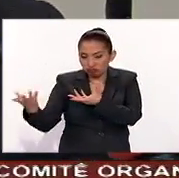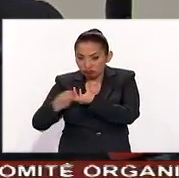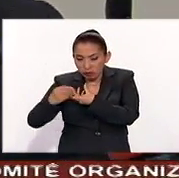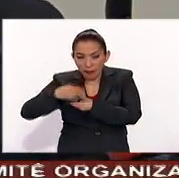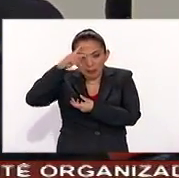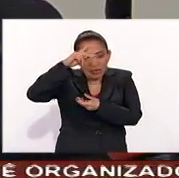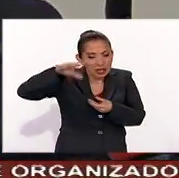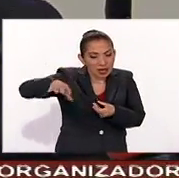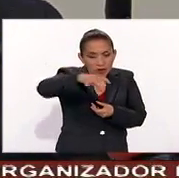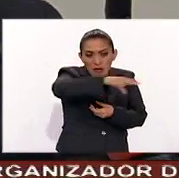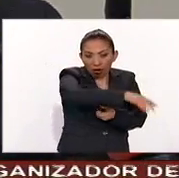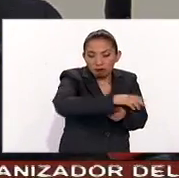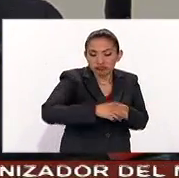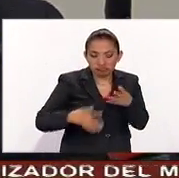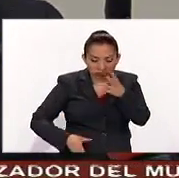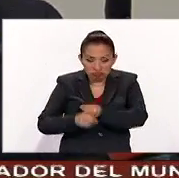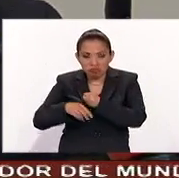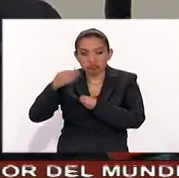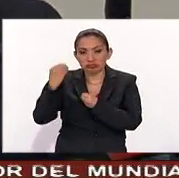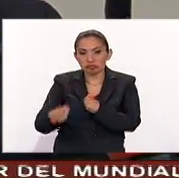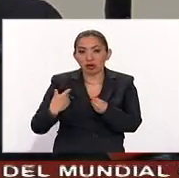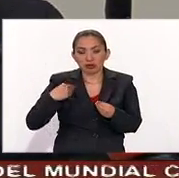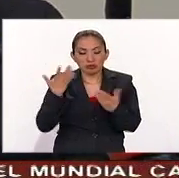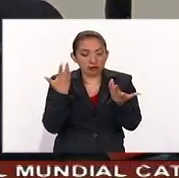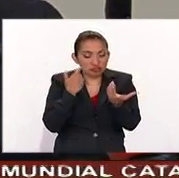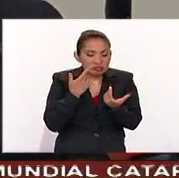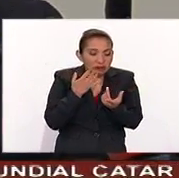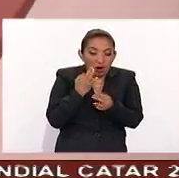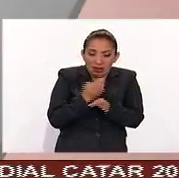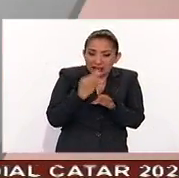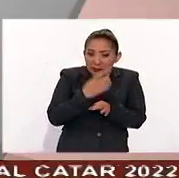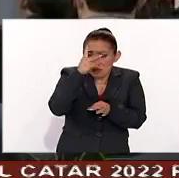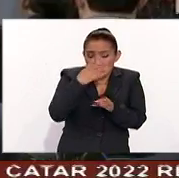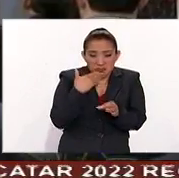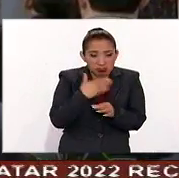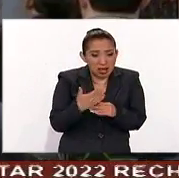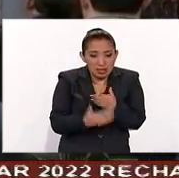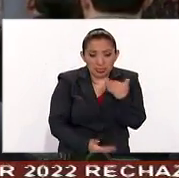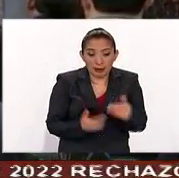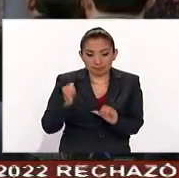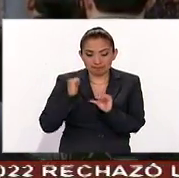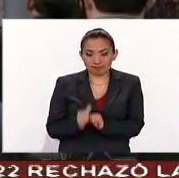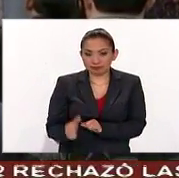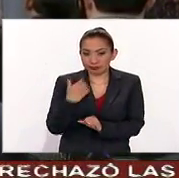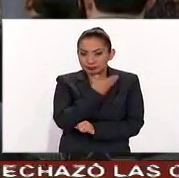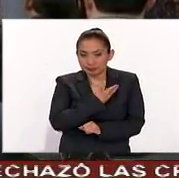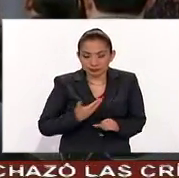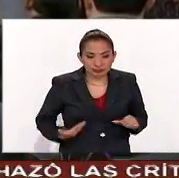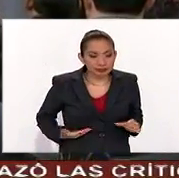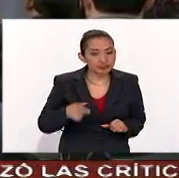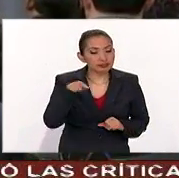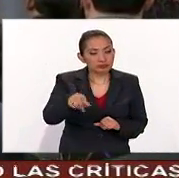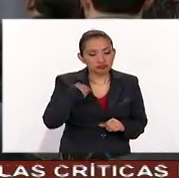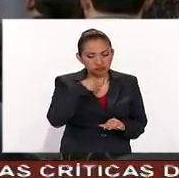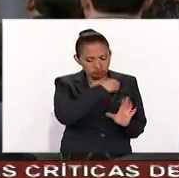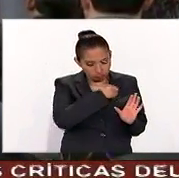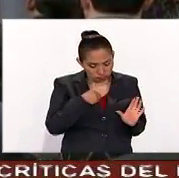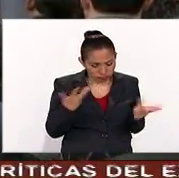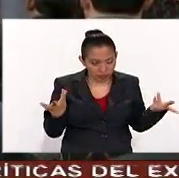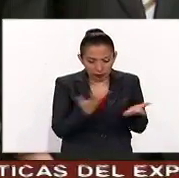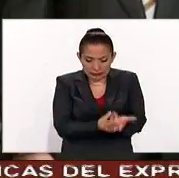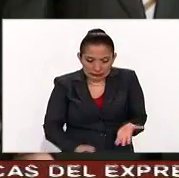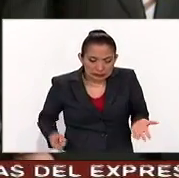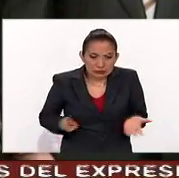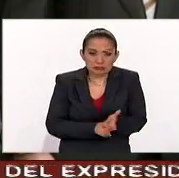muchos Méxicos es la suma de muchos momentos del país el titular del Ejecutivo Federal comprometido a